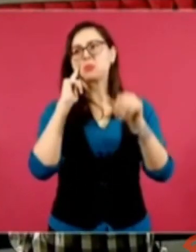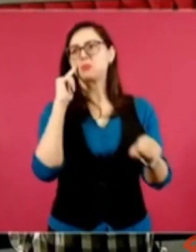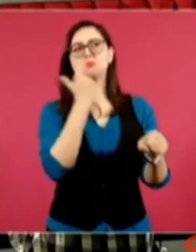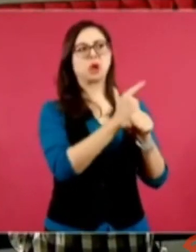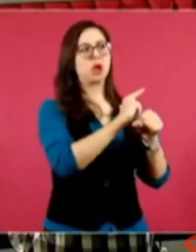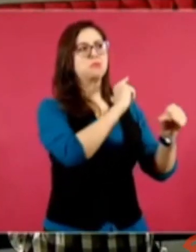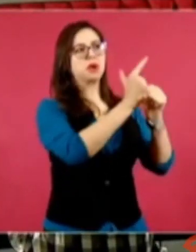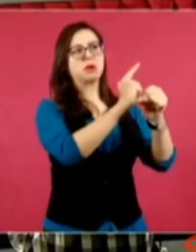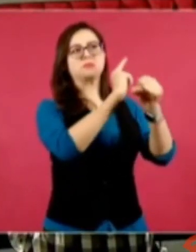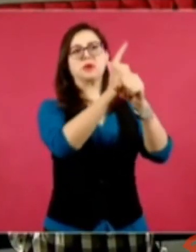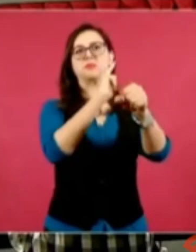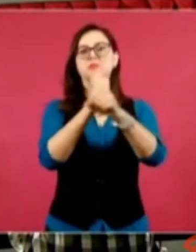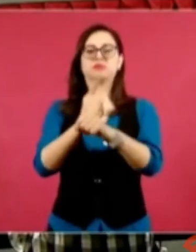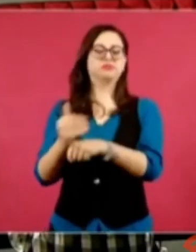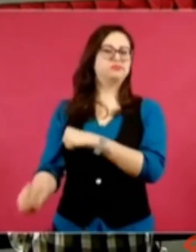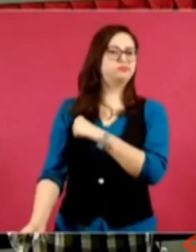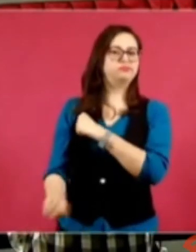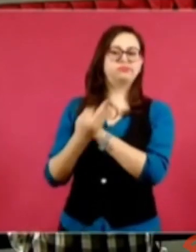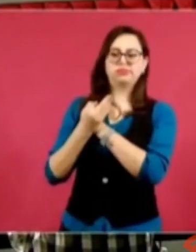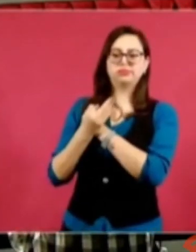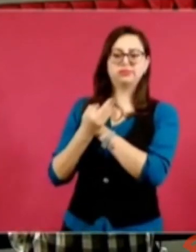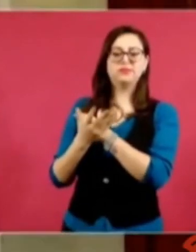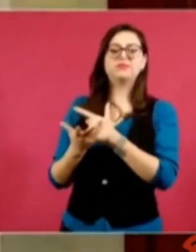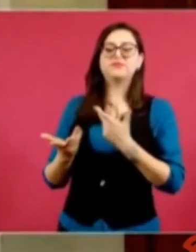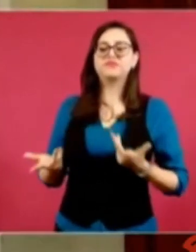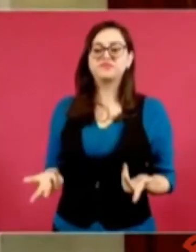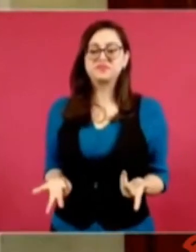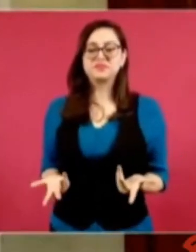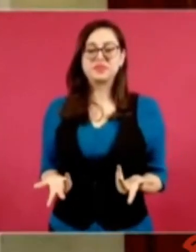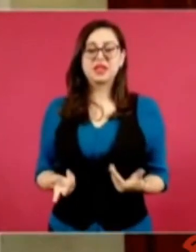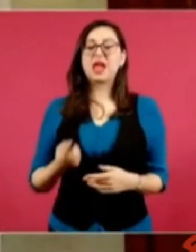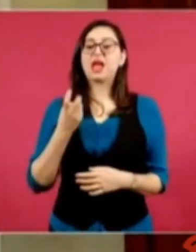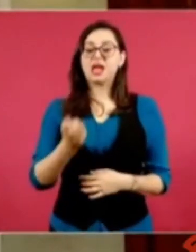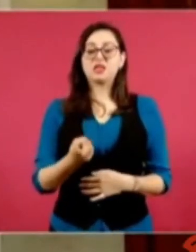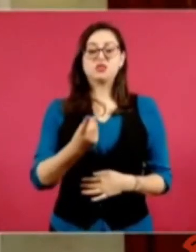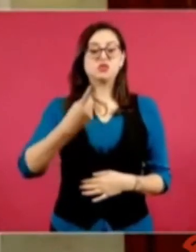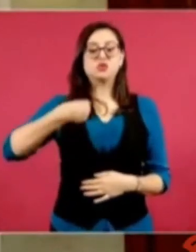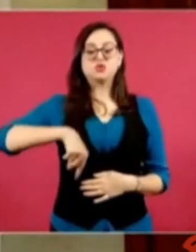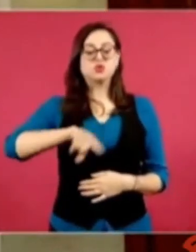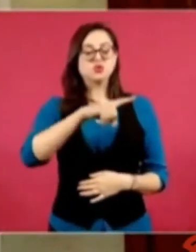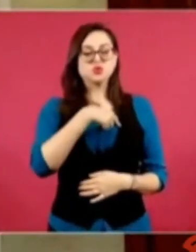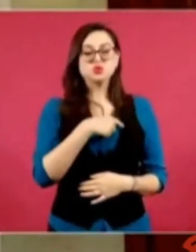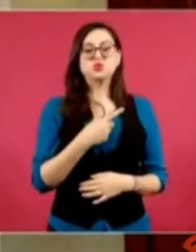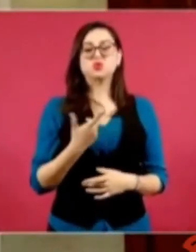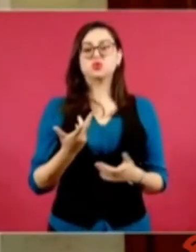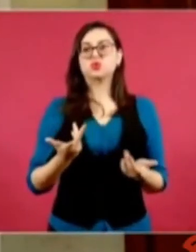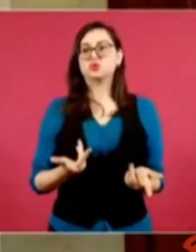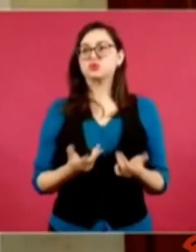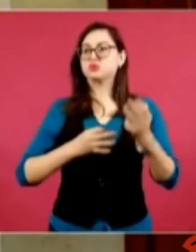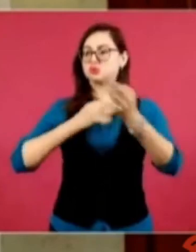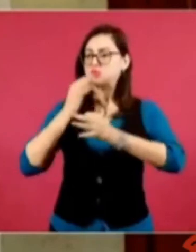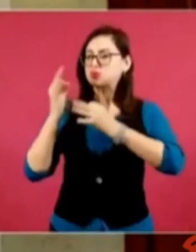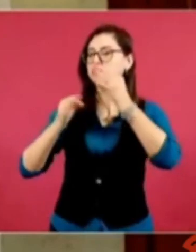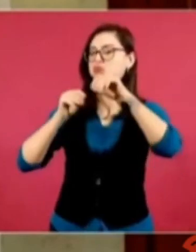a lo que hicimos nosotros fue lo que hicieron los magonistas